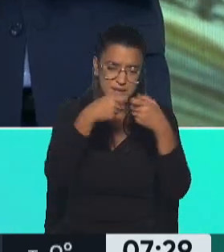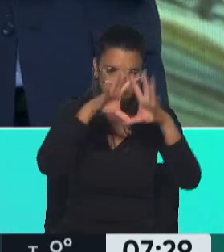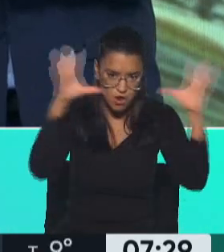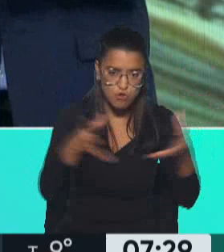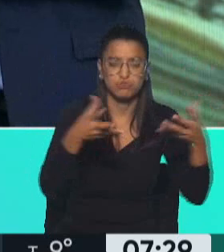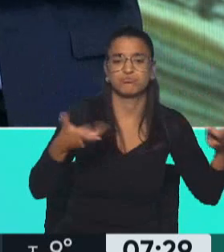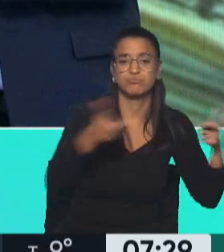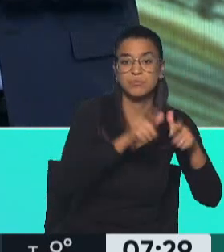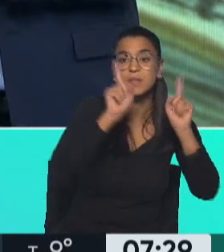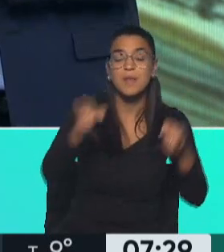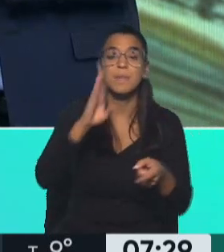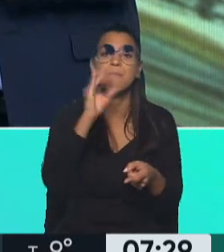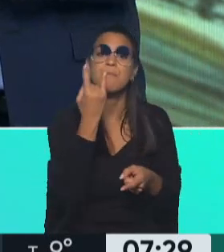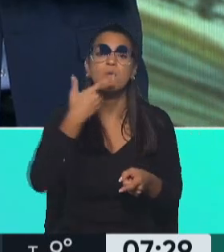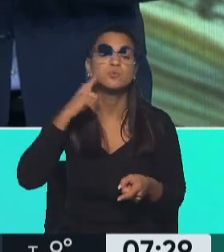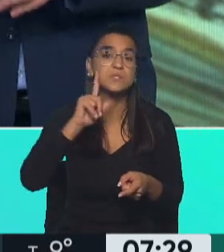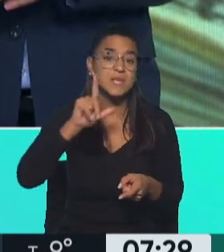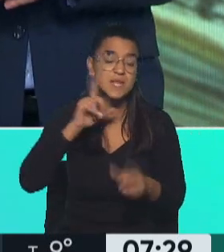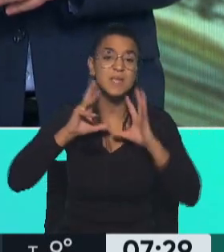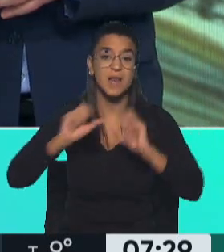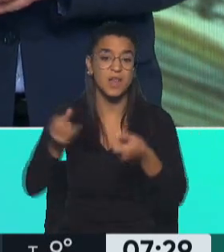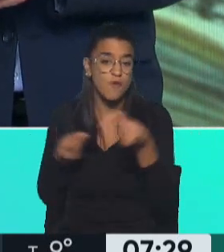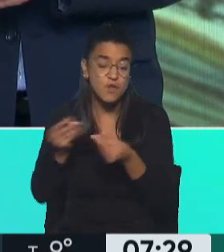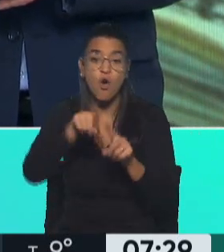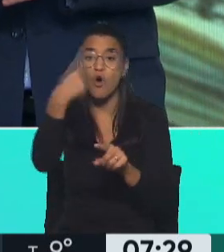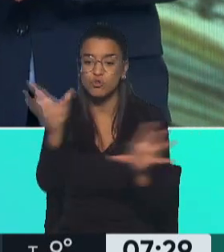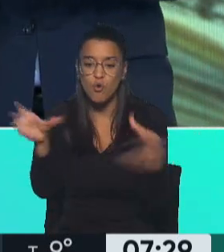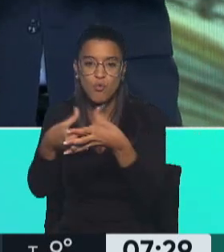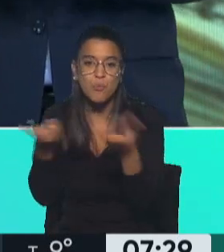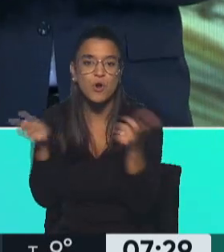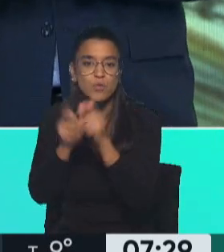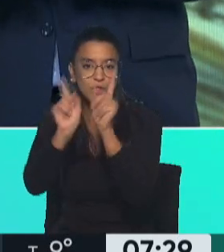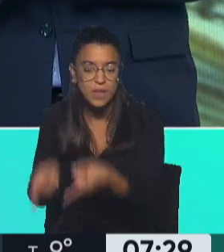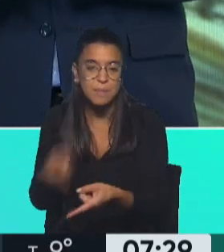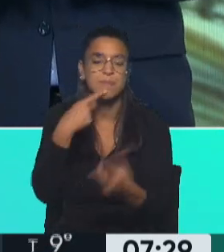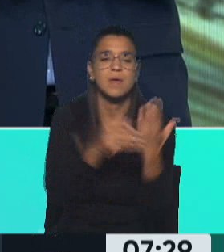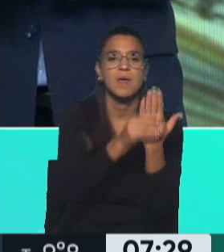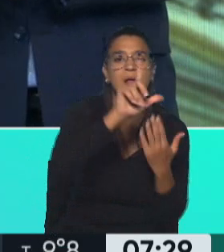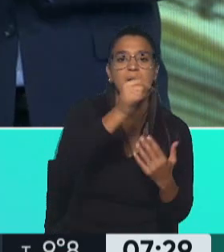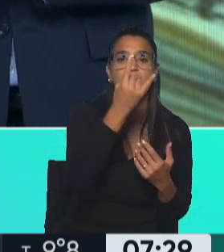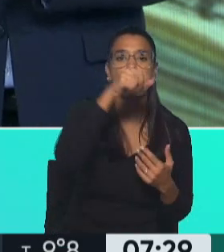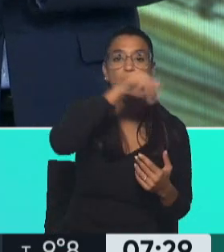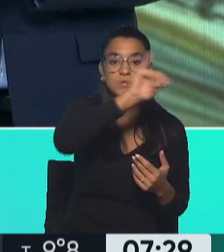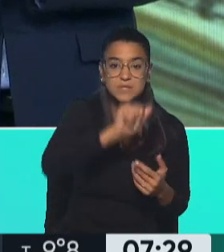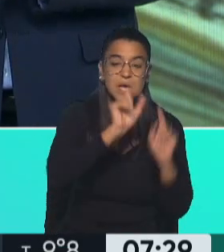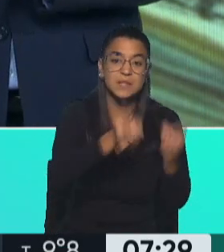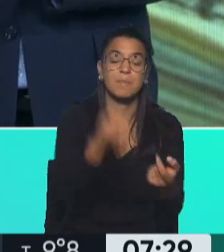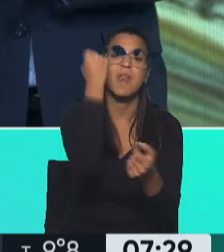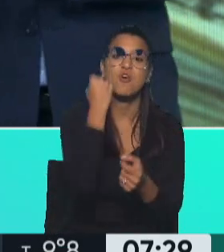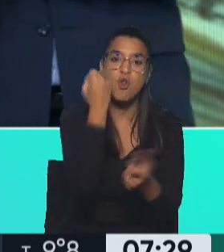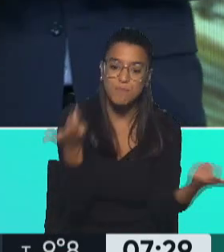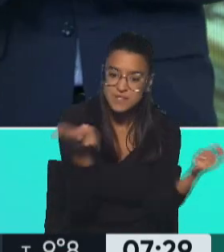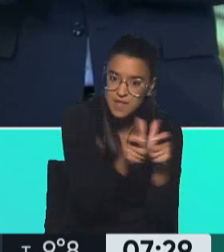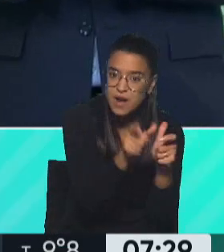pero también Santiago Bauxili, secretario de Financias, se reunió con otro grupo. El ministro Lacunza se reunió con economistas.